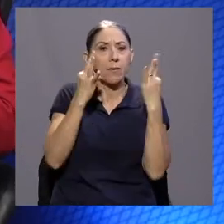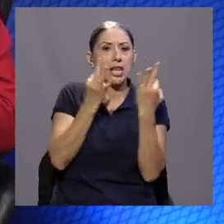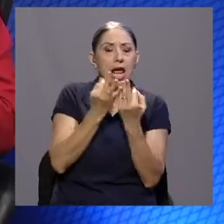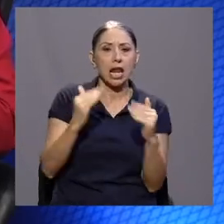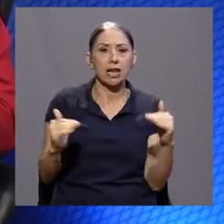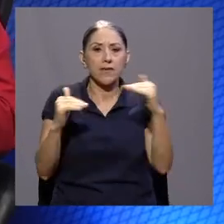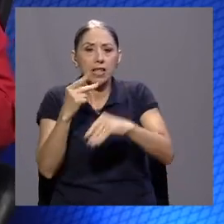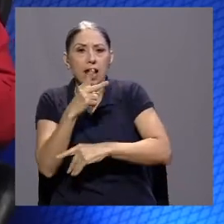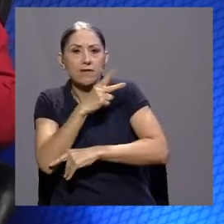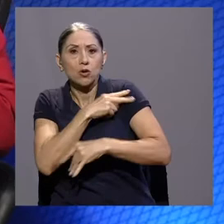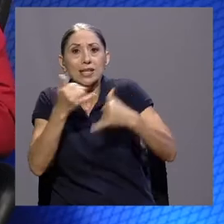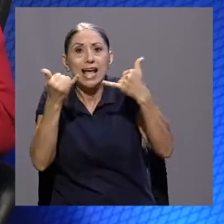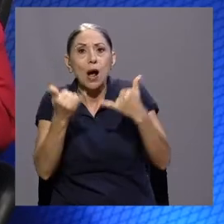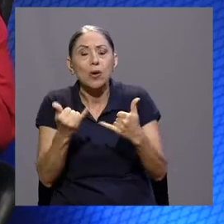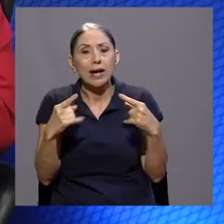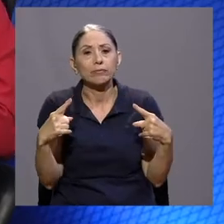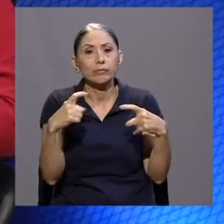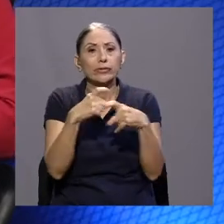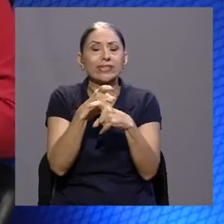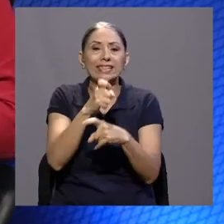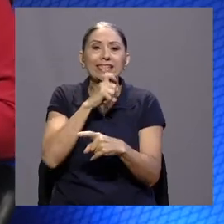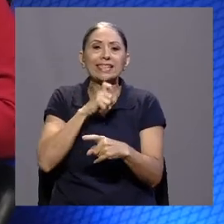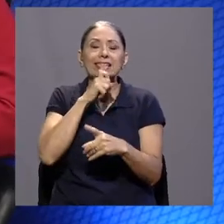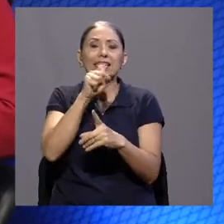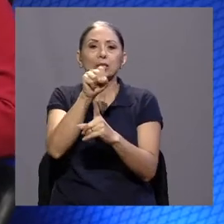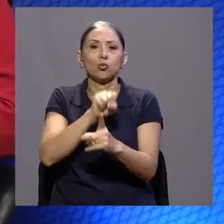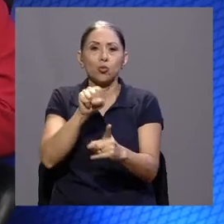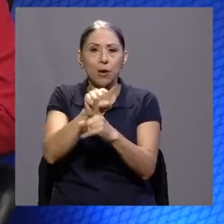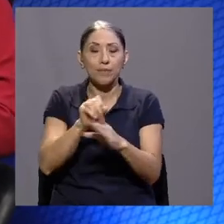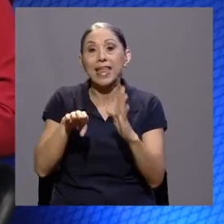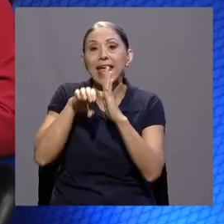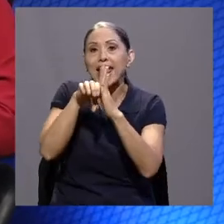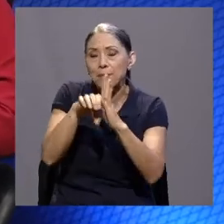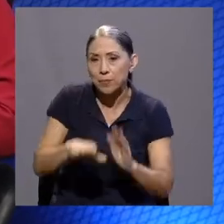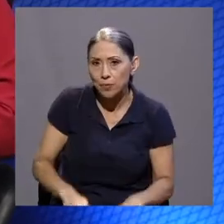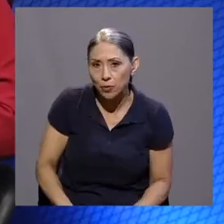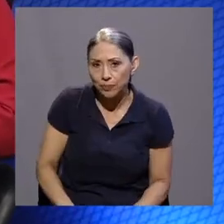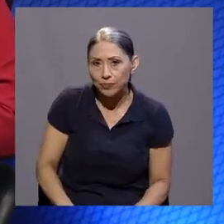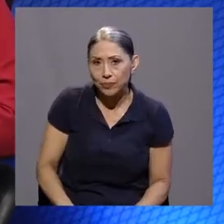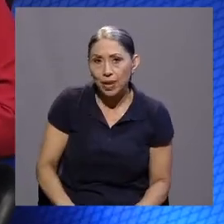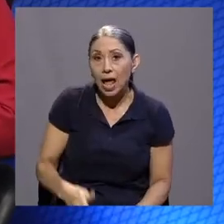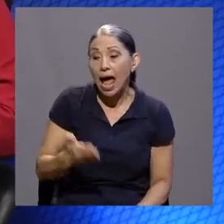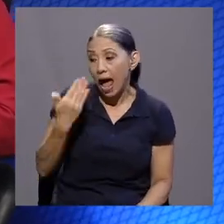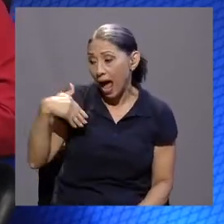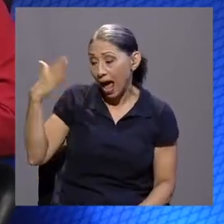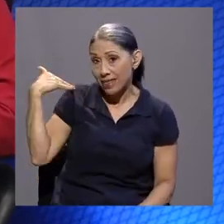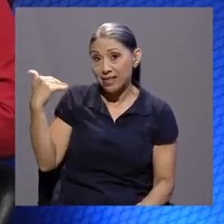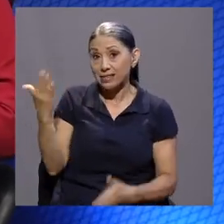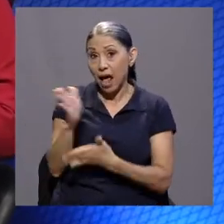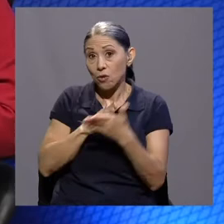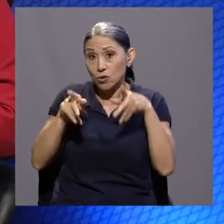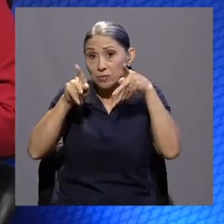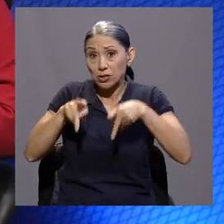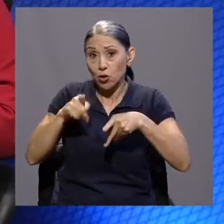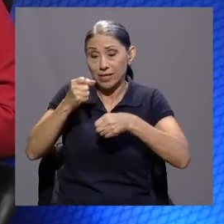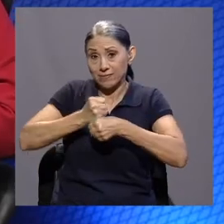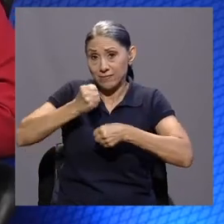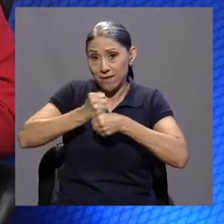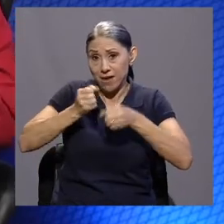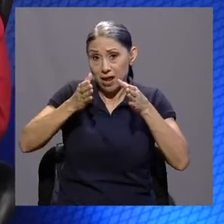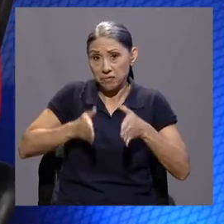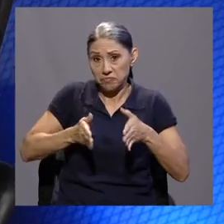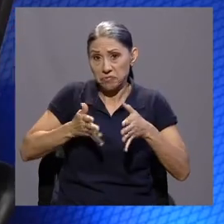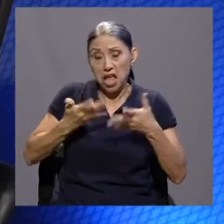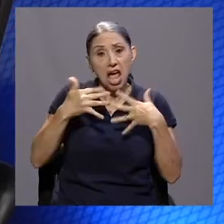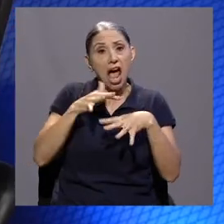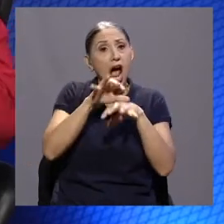se viene a complicar algunas situaciones. Por ejemplo, había colaboradores de que estaban acostumbrados a